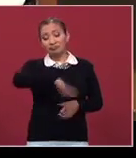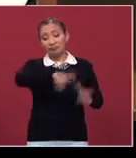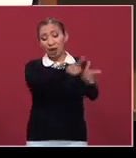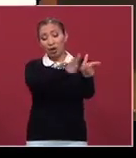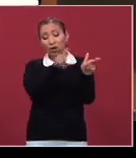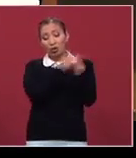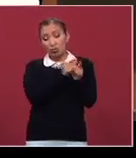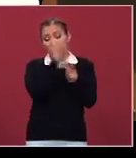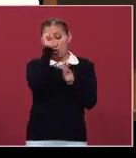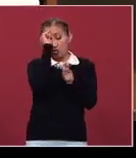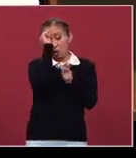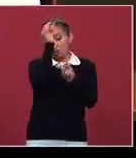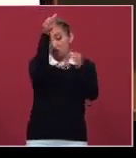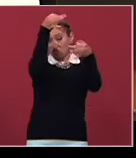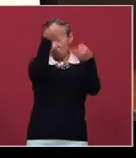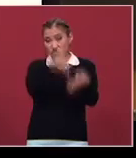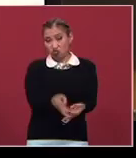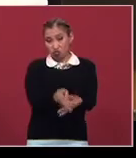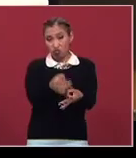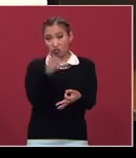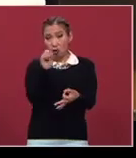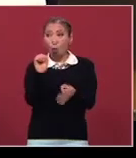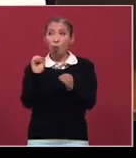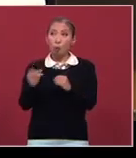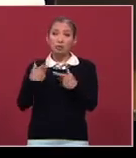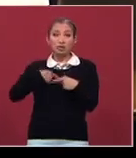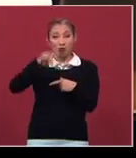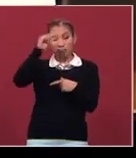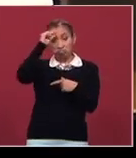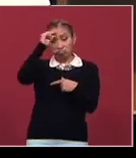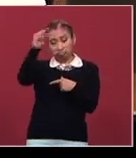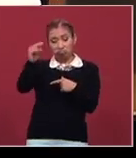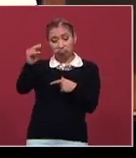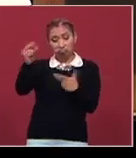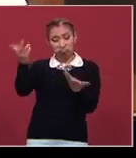Intelectuales orgánicos o intelectuales